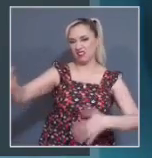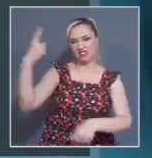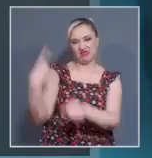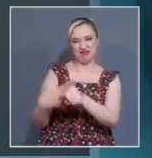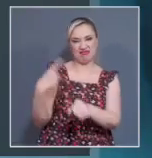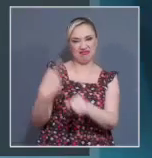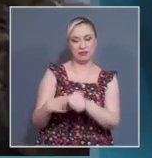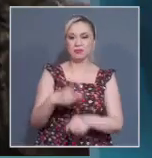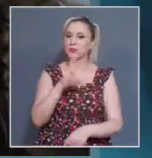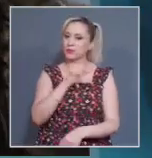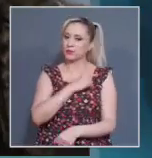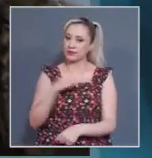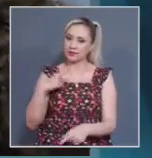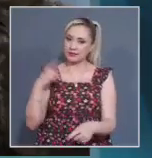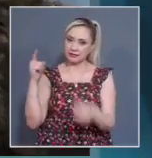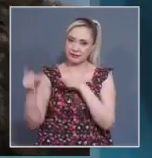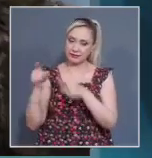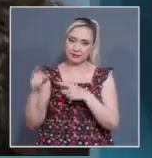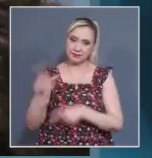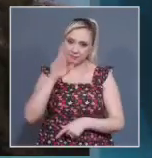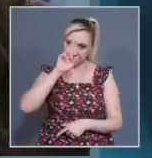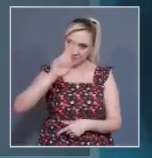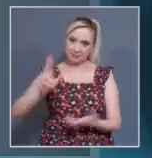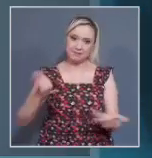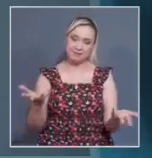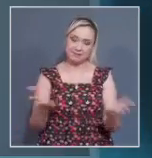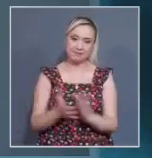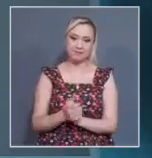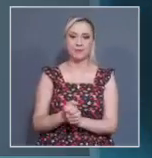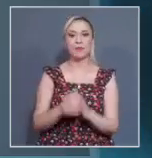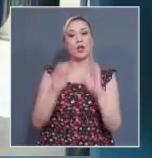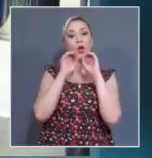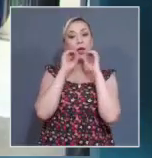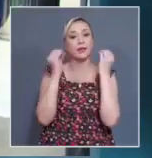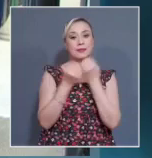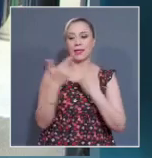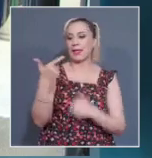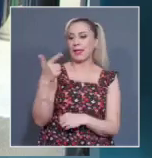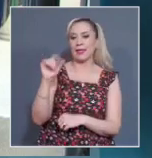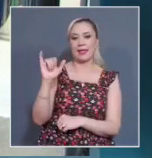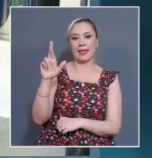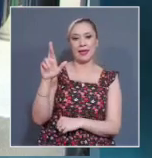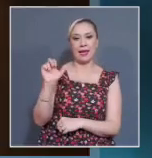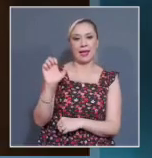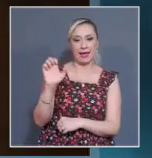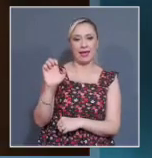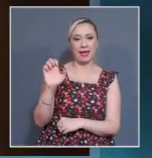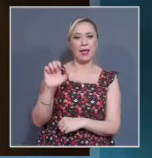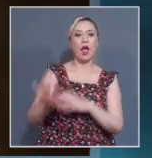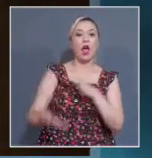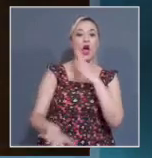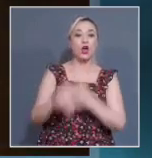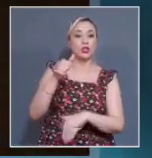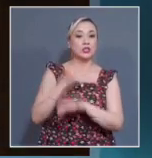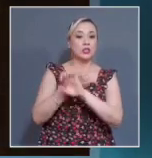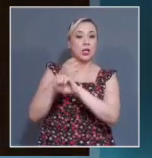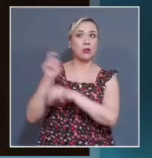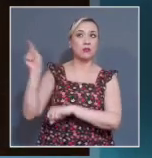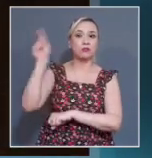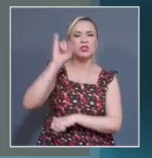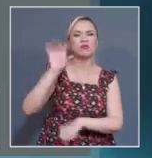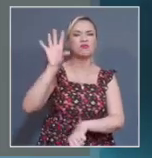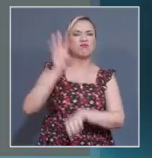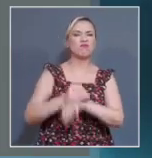La organización JIRE advirtió que en los 11 estados que permiten la interrupción legal del embarazo solo en uno existen